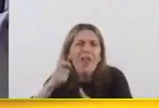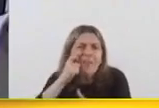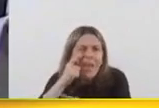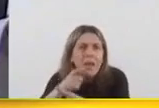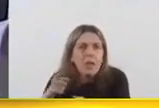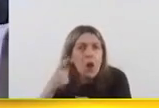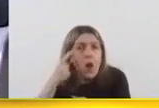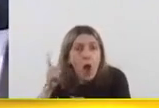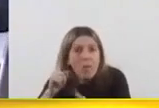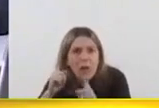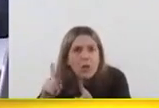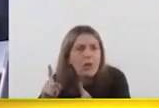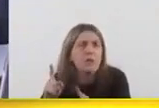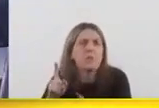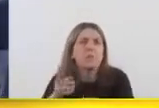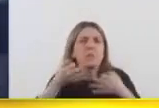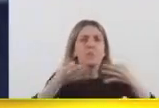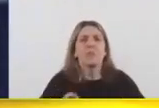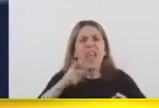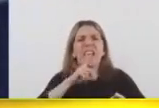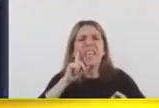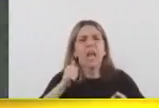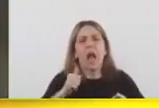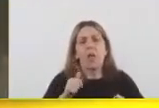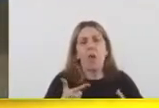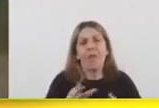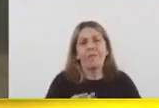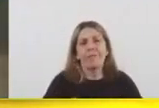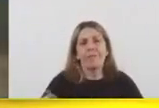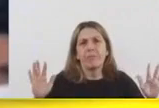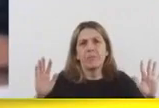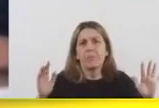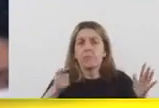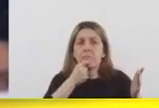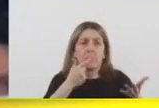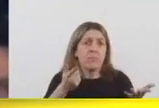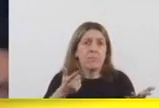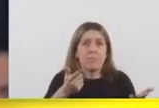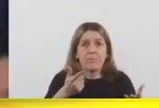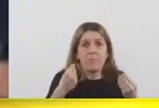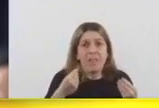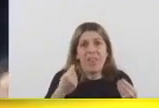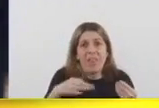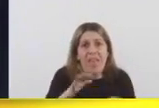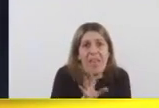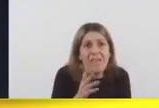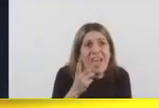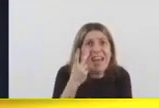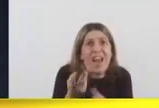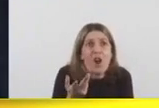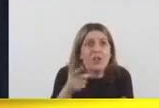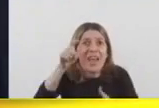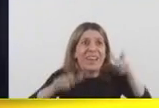Una sociedad que no reconoce al que alcanza la madurez y no le